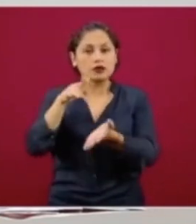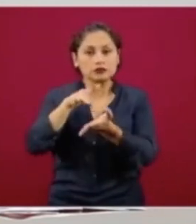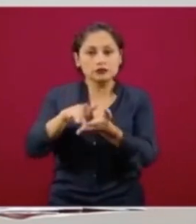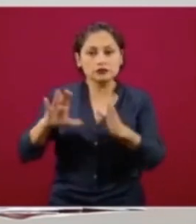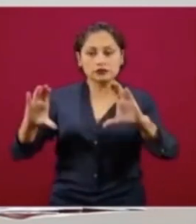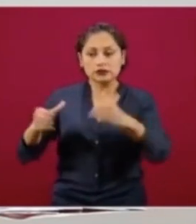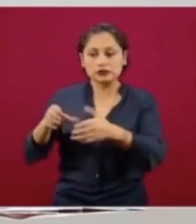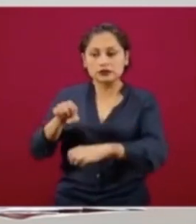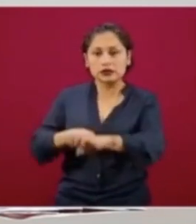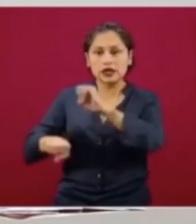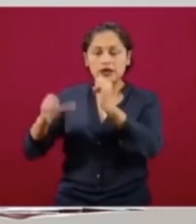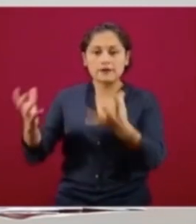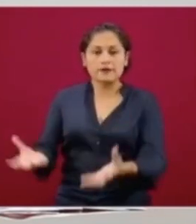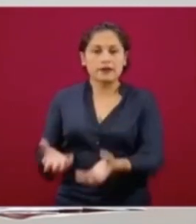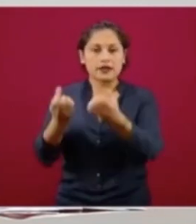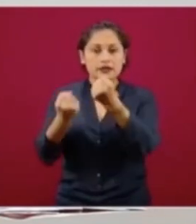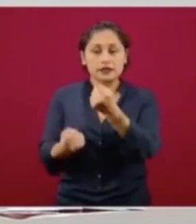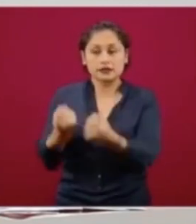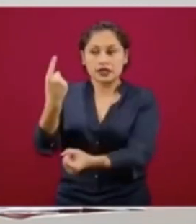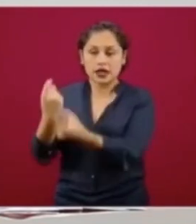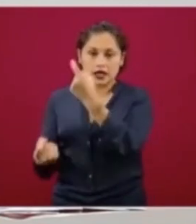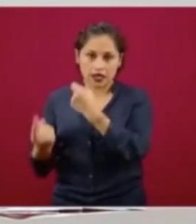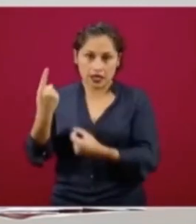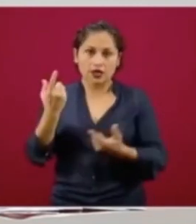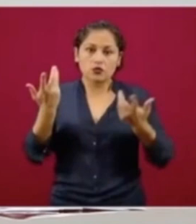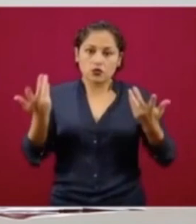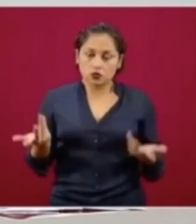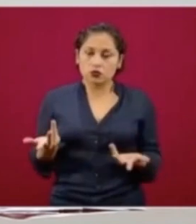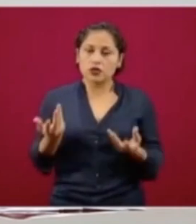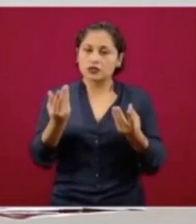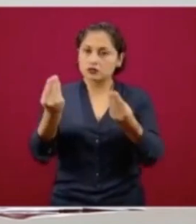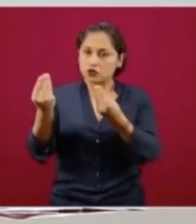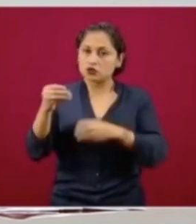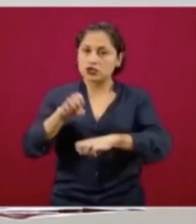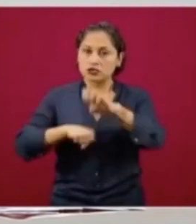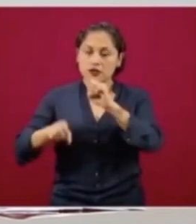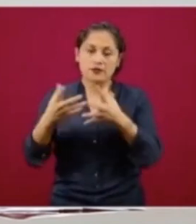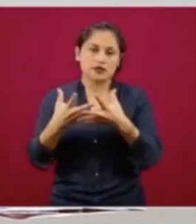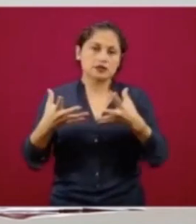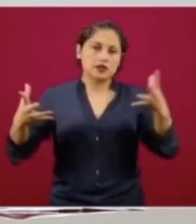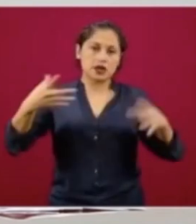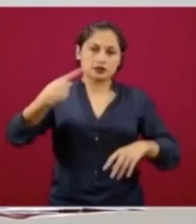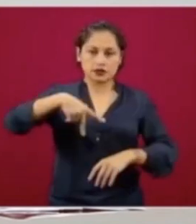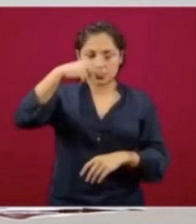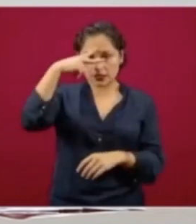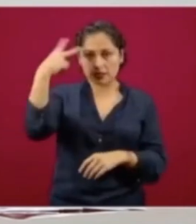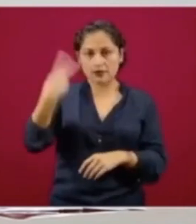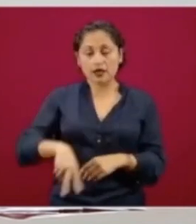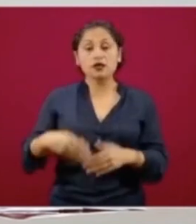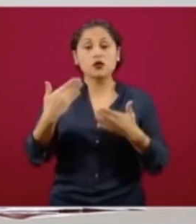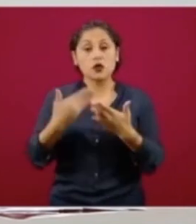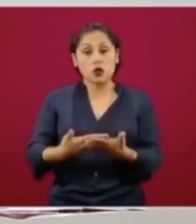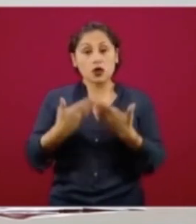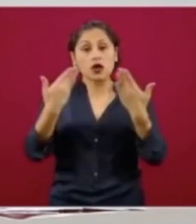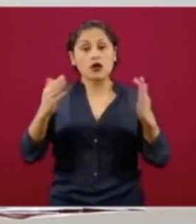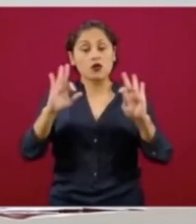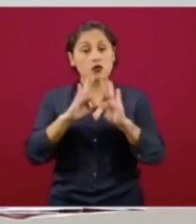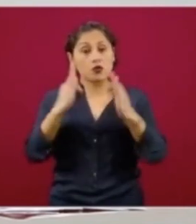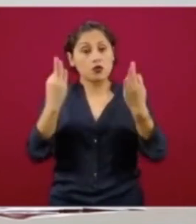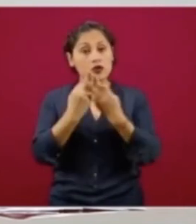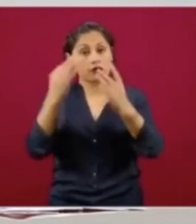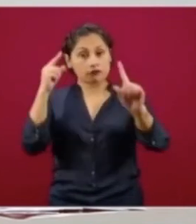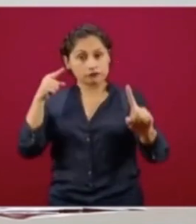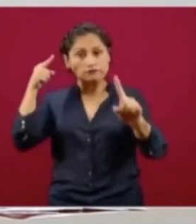empresas en específico, la mayoría de las veces las empresas más grandes del país, hoy la estrategia radica